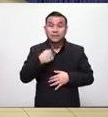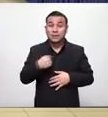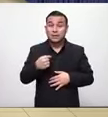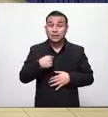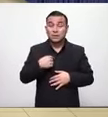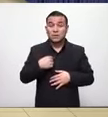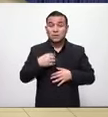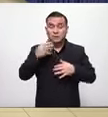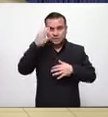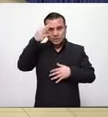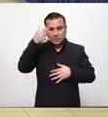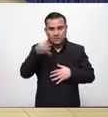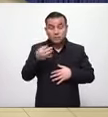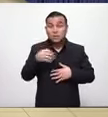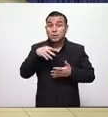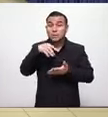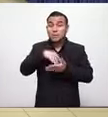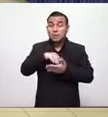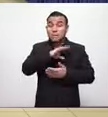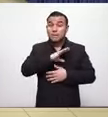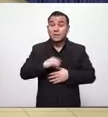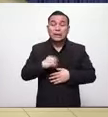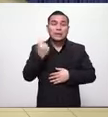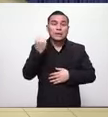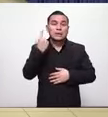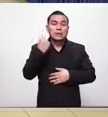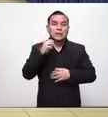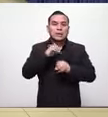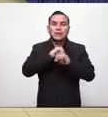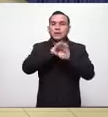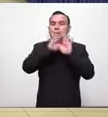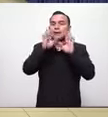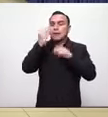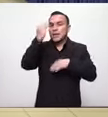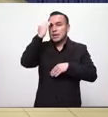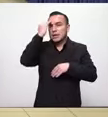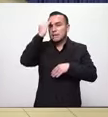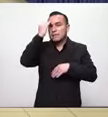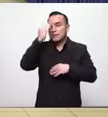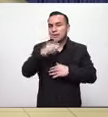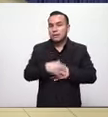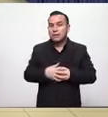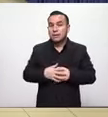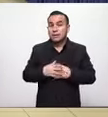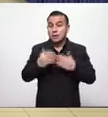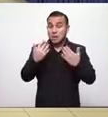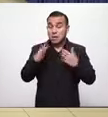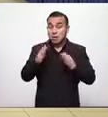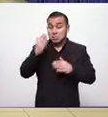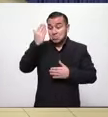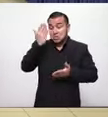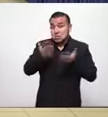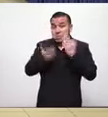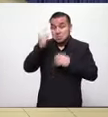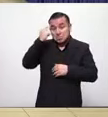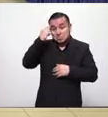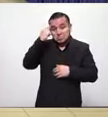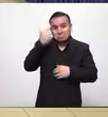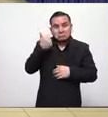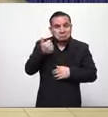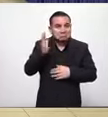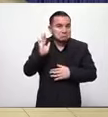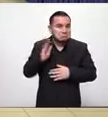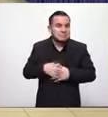de que también el pueblo salvadoreño debe de entender y debe de saber o ya entendió mejor dicho debe de ir